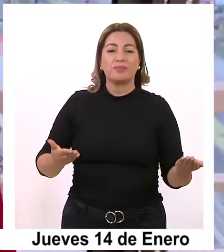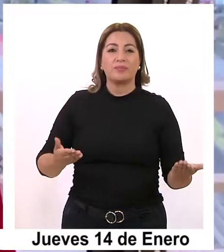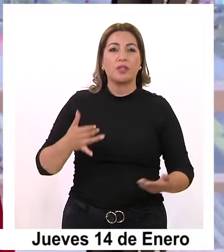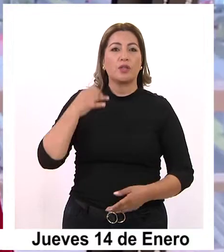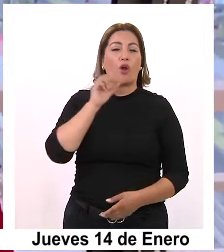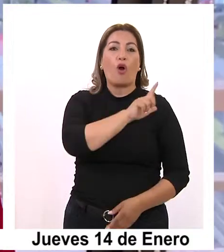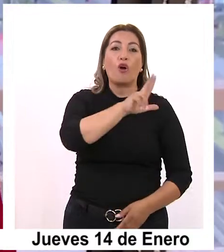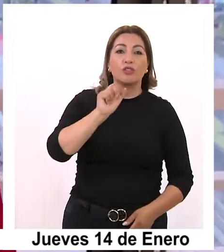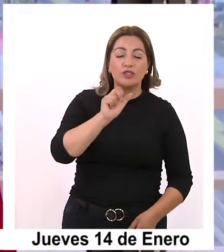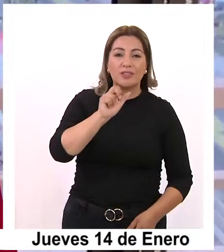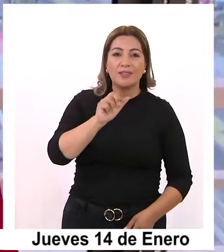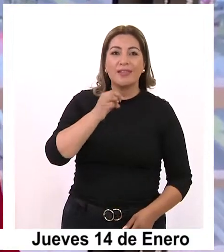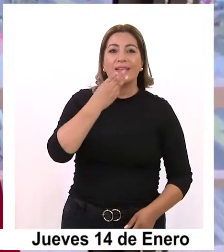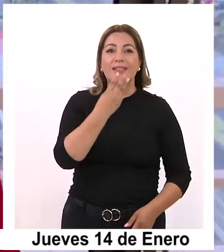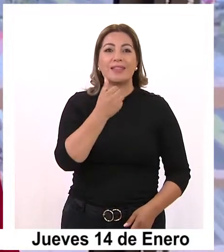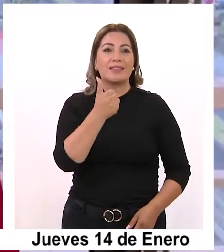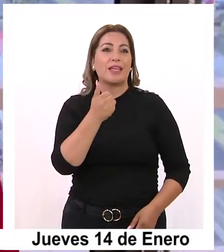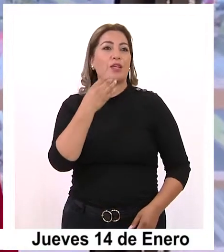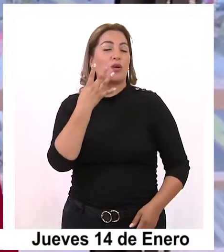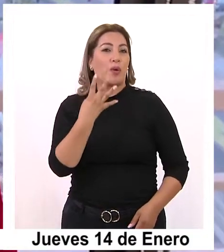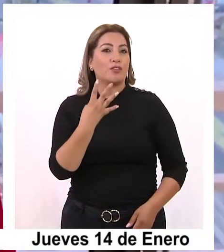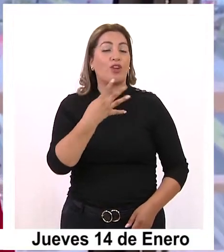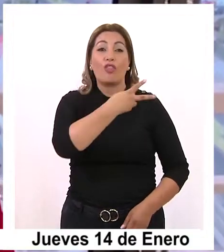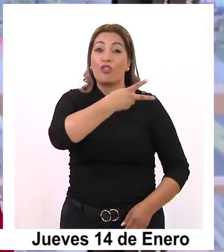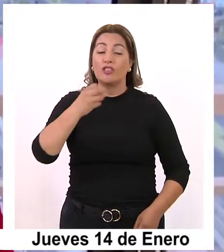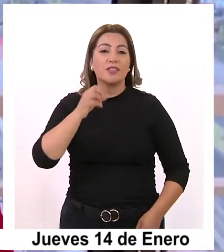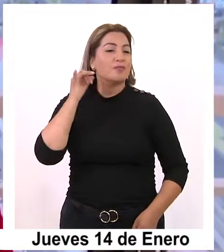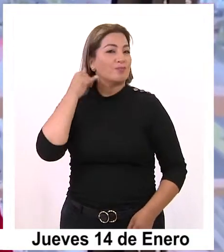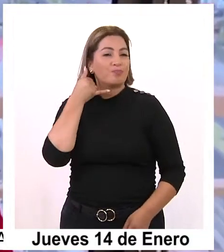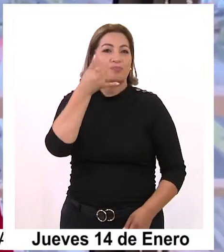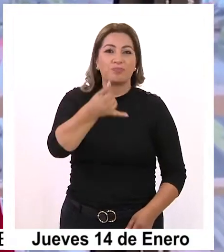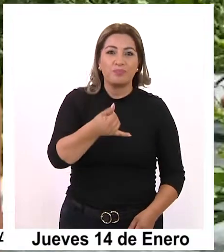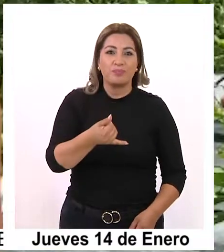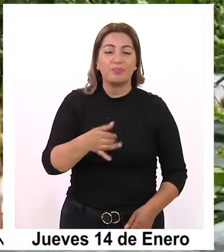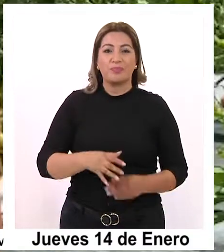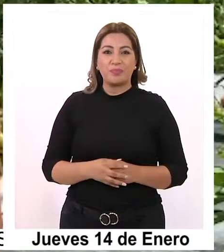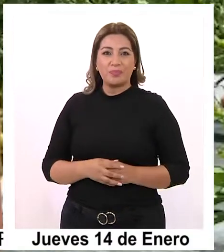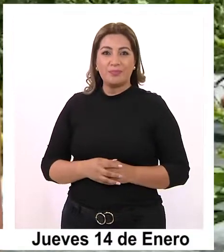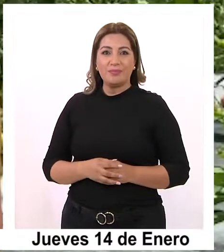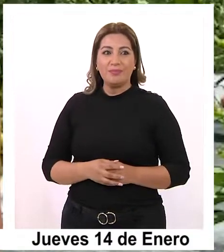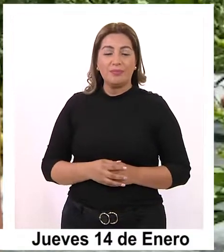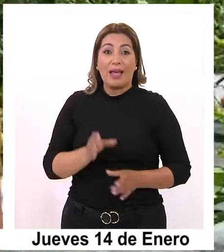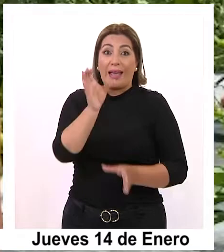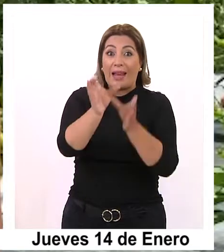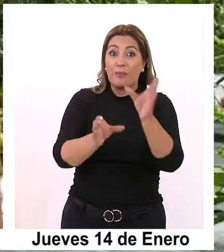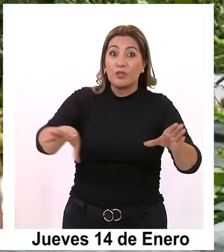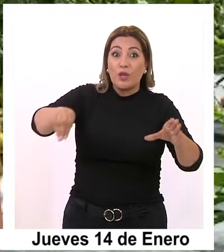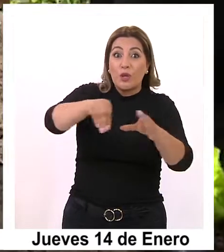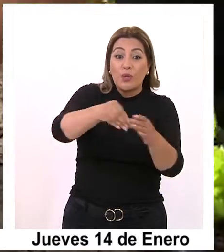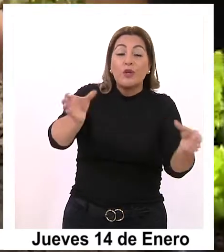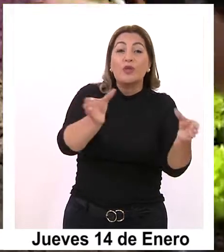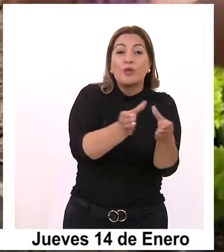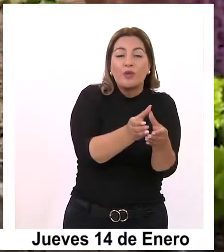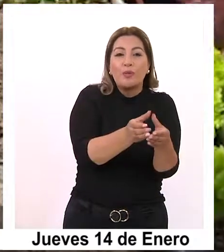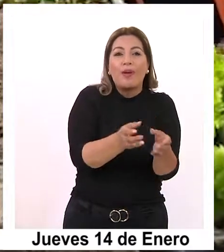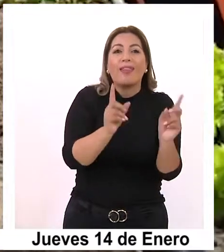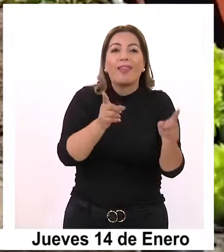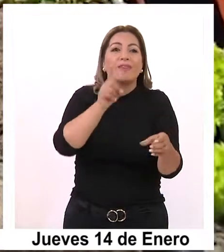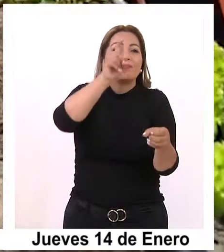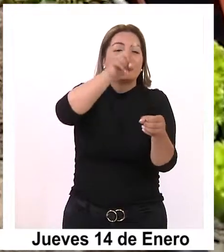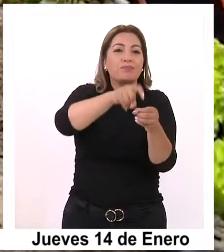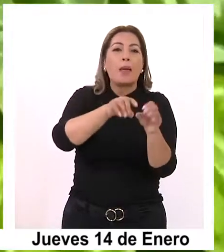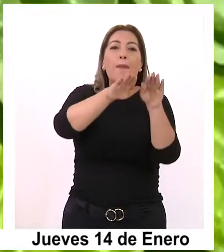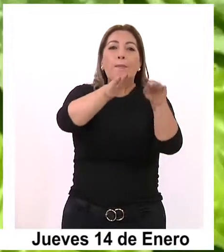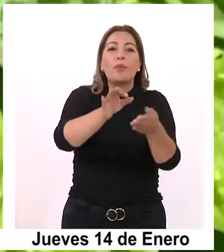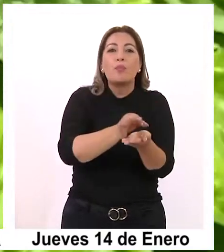800-364-200 al programa Mujer Rural. Las integrantes de cada grupo deben pertenecer a una